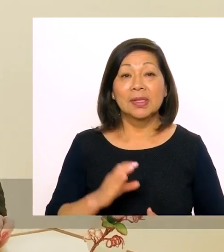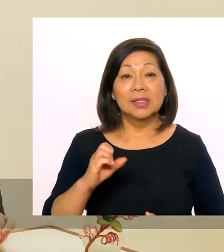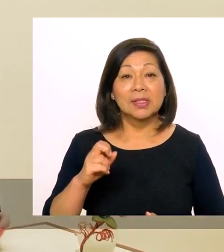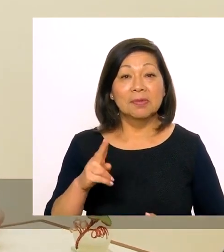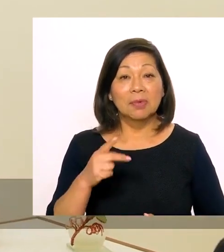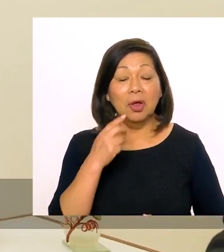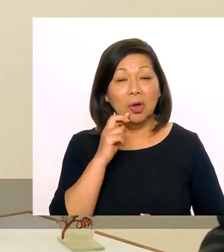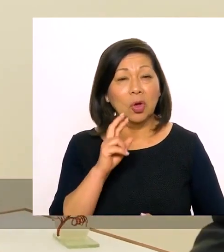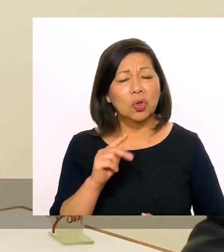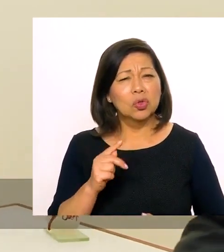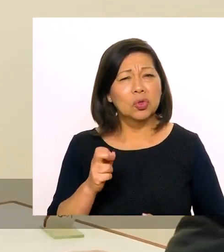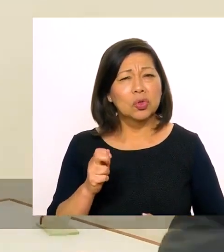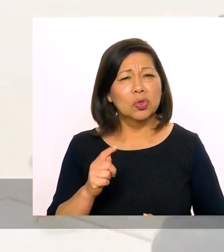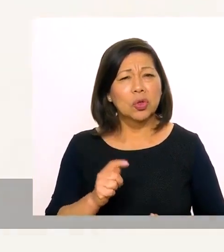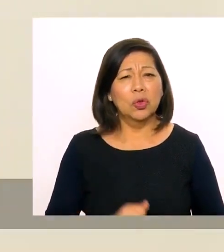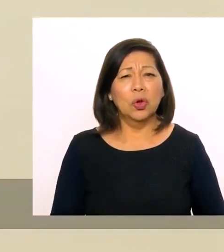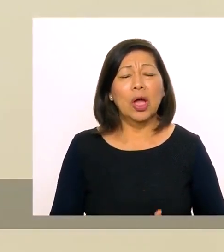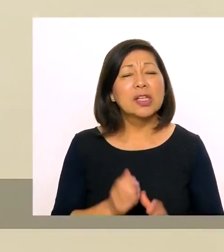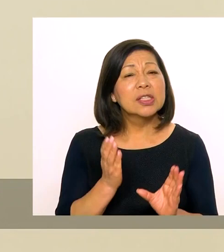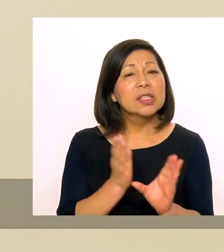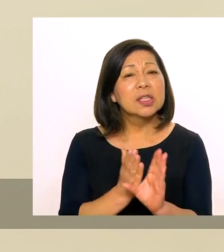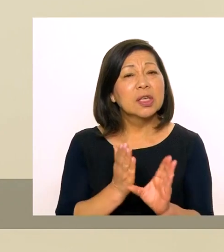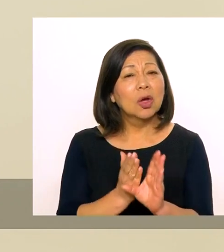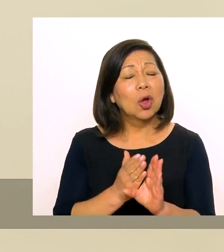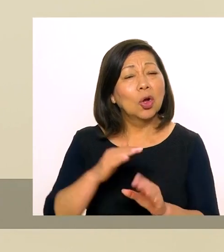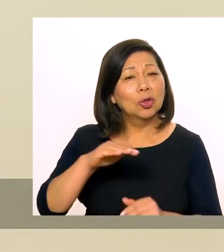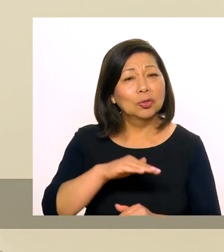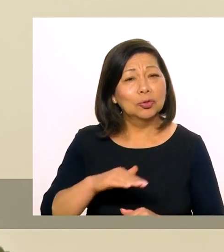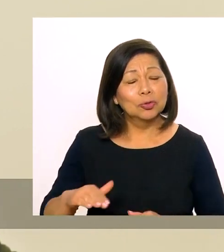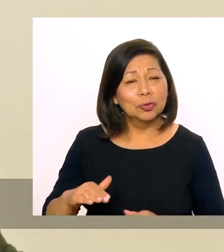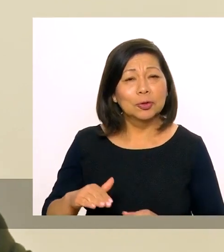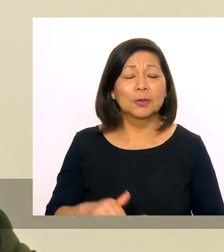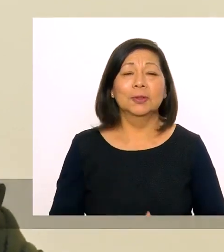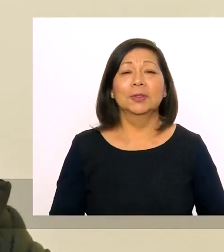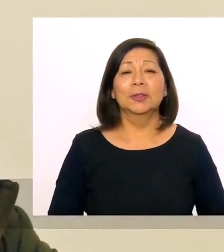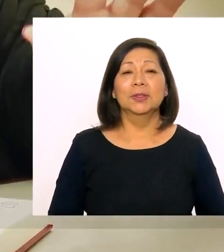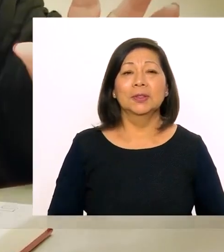Sibel de Sousa Peixoto, psicóloga de talla baja.